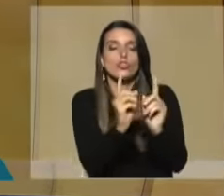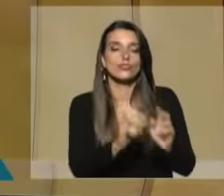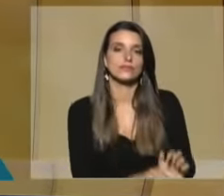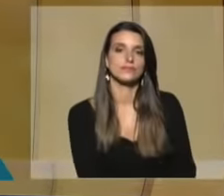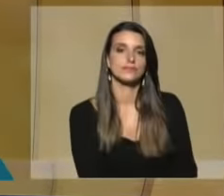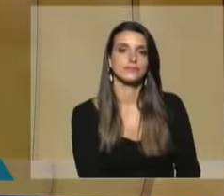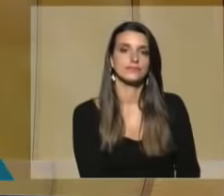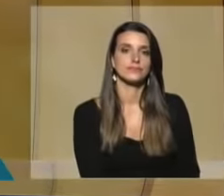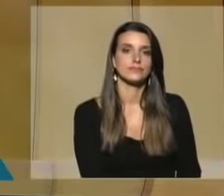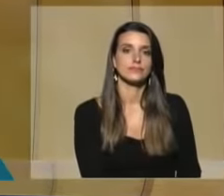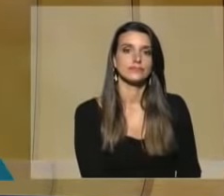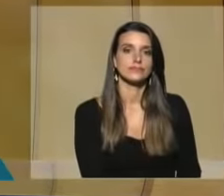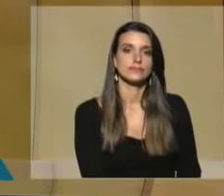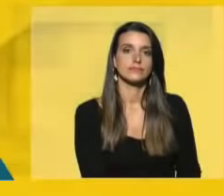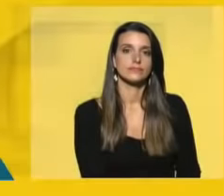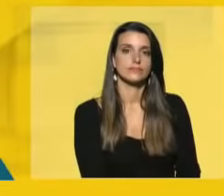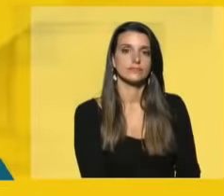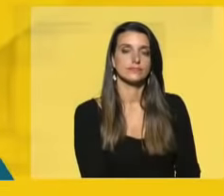resumen.